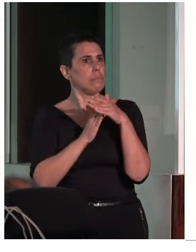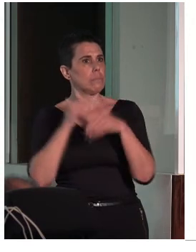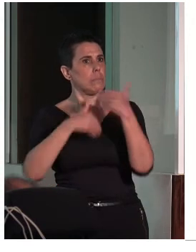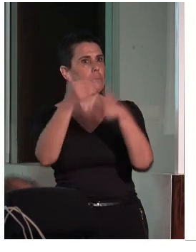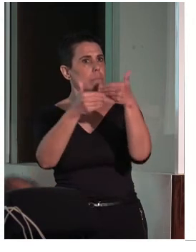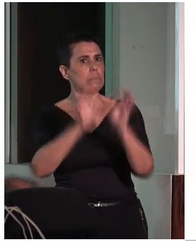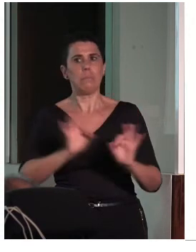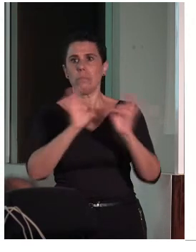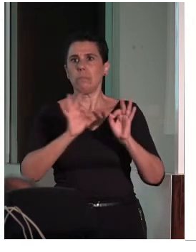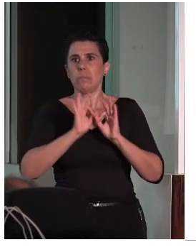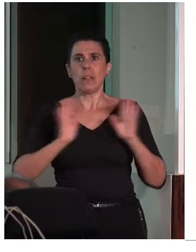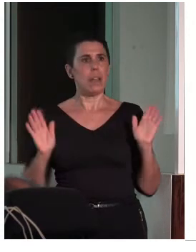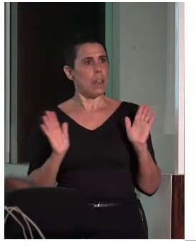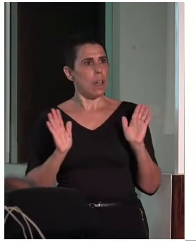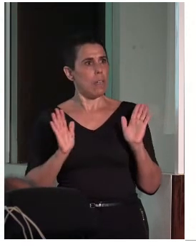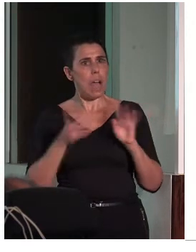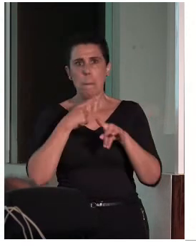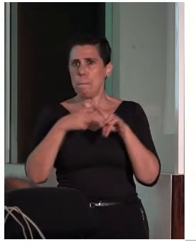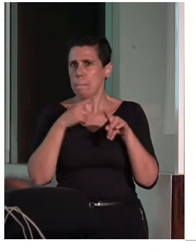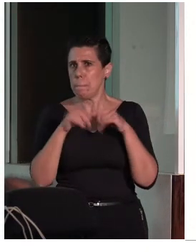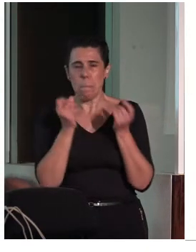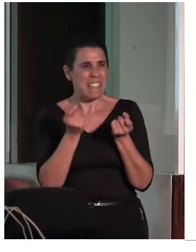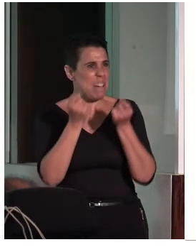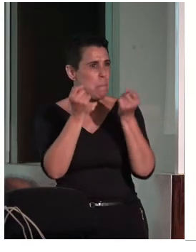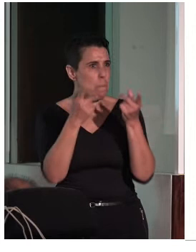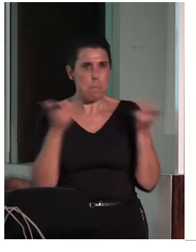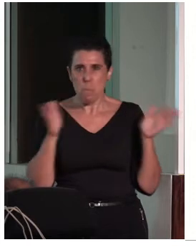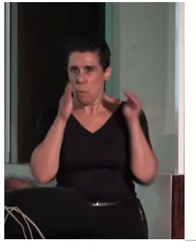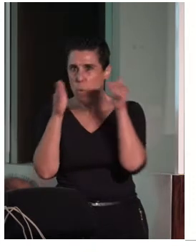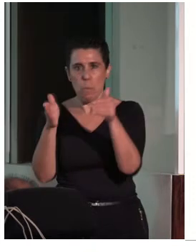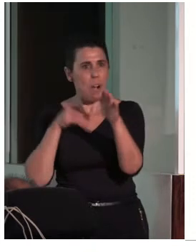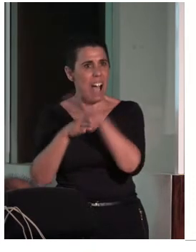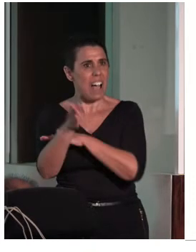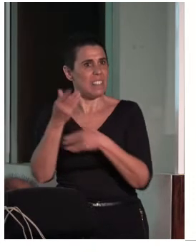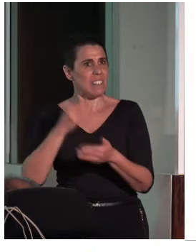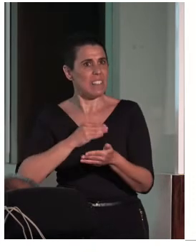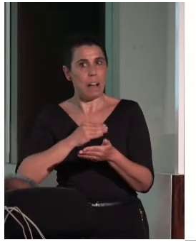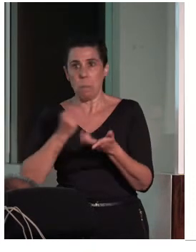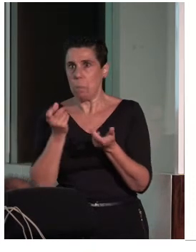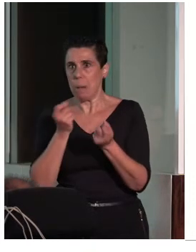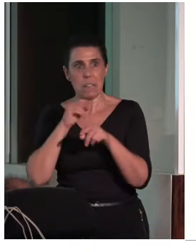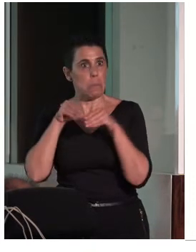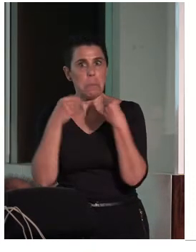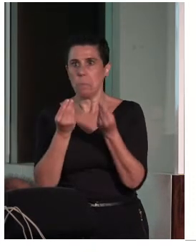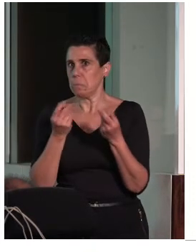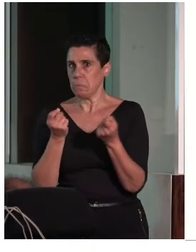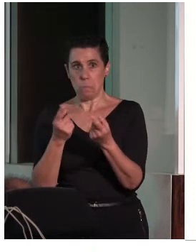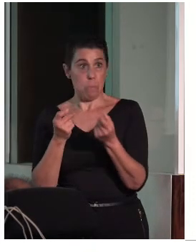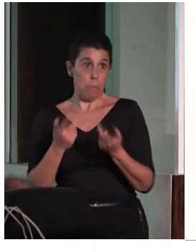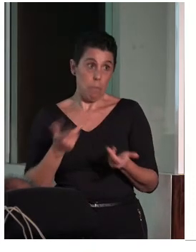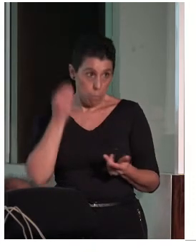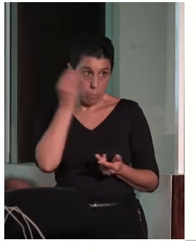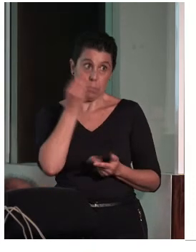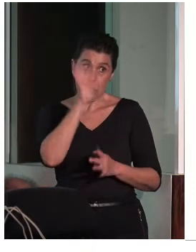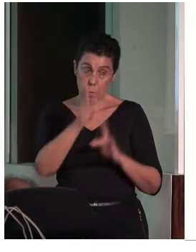Y hay muy poco material en el caso de la accesibilidad al patrimonio. Y creo que eso es un serio hándicap que